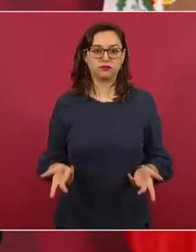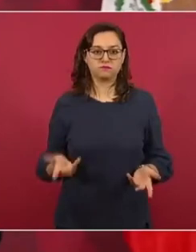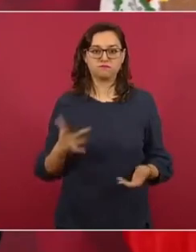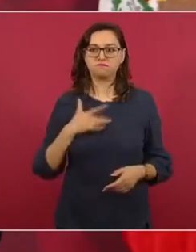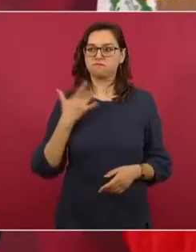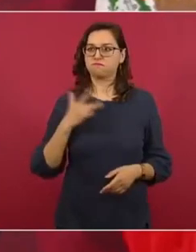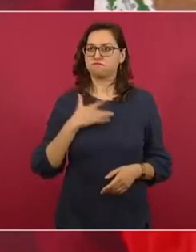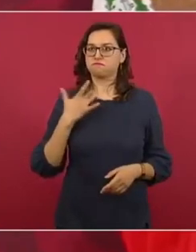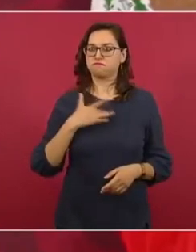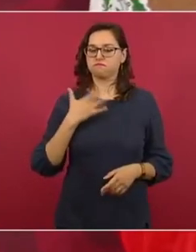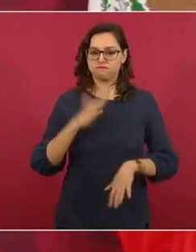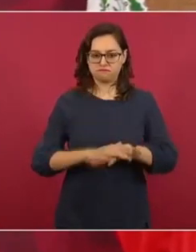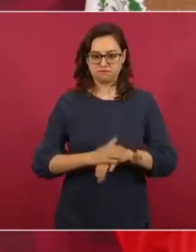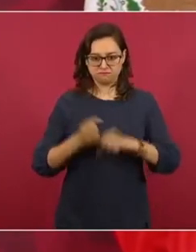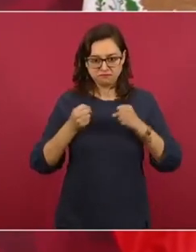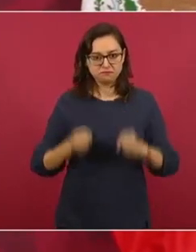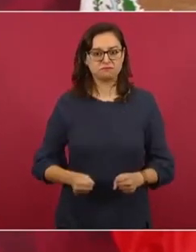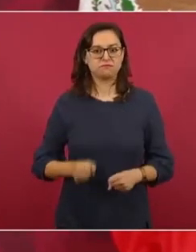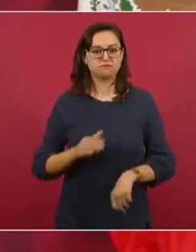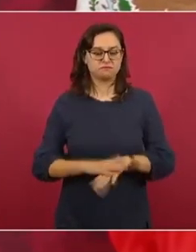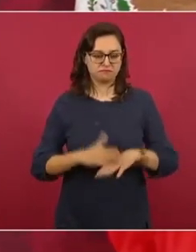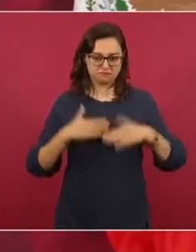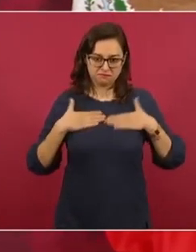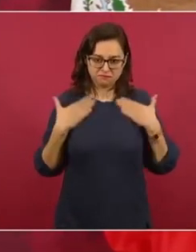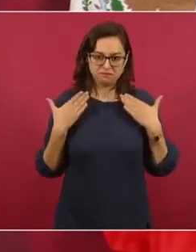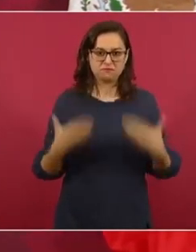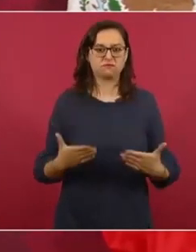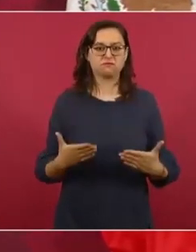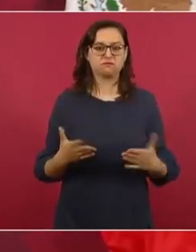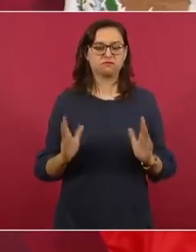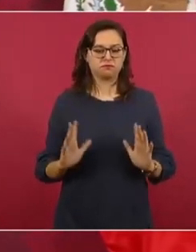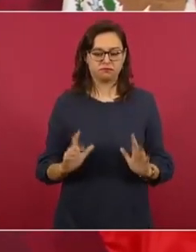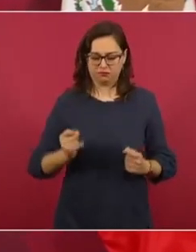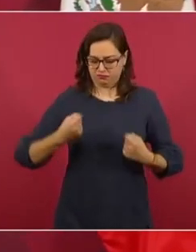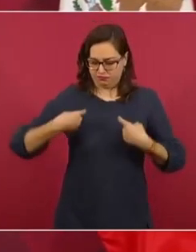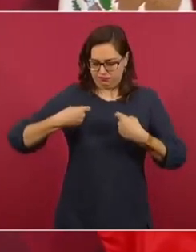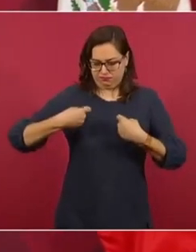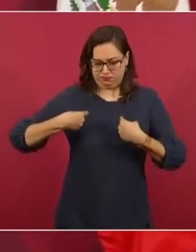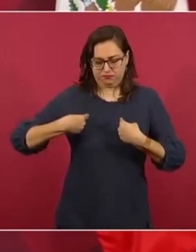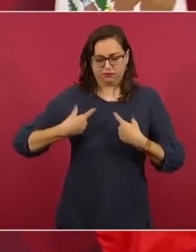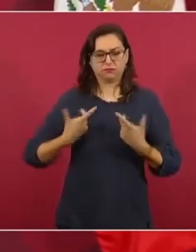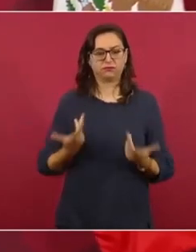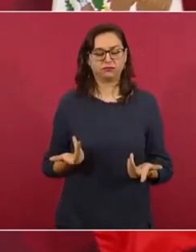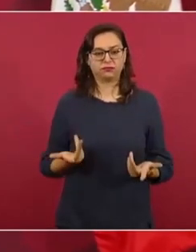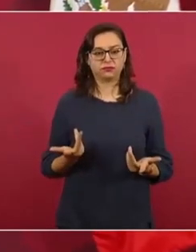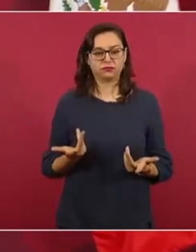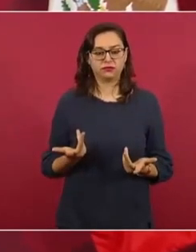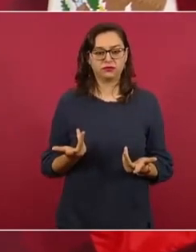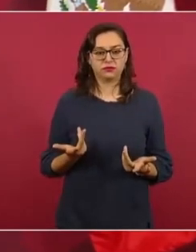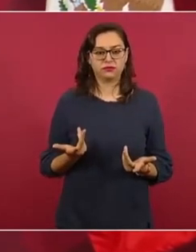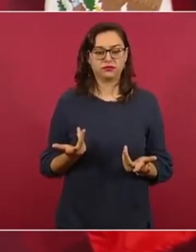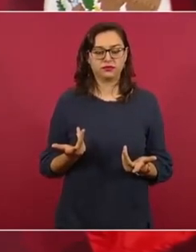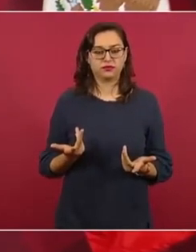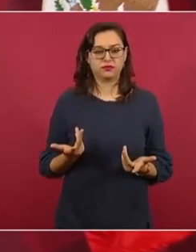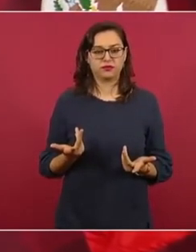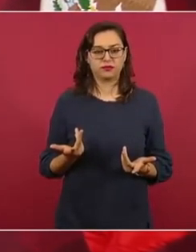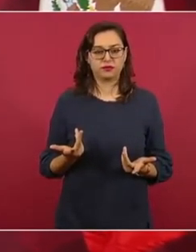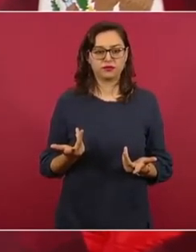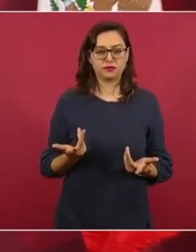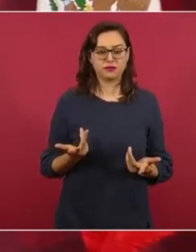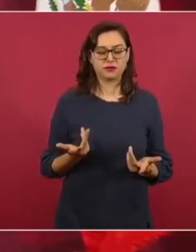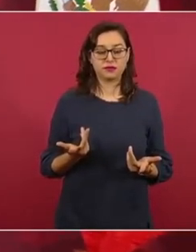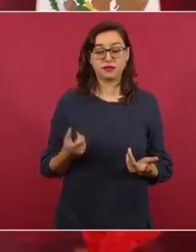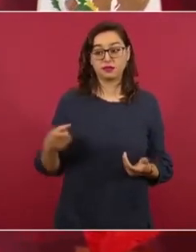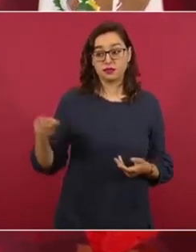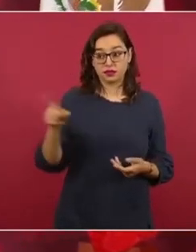seguridad, con nosotros mismos, porque lo que